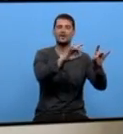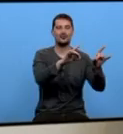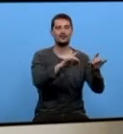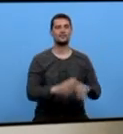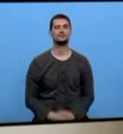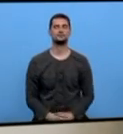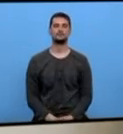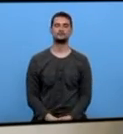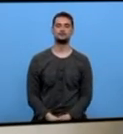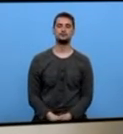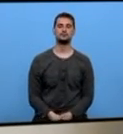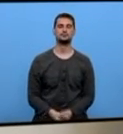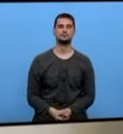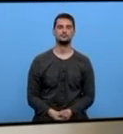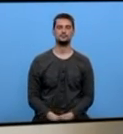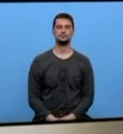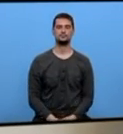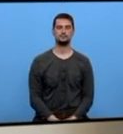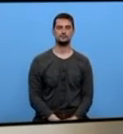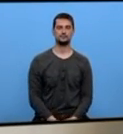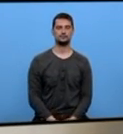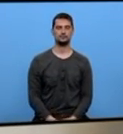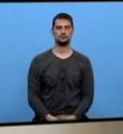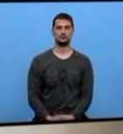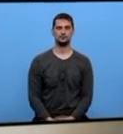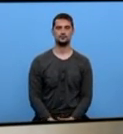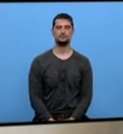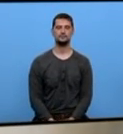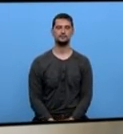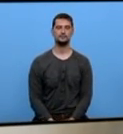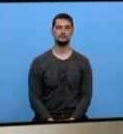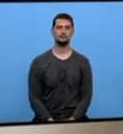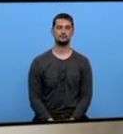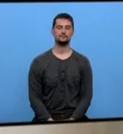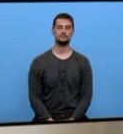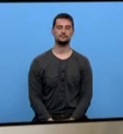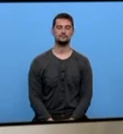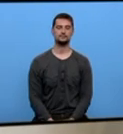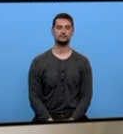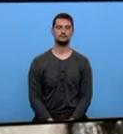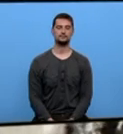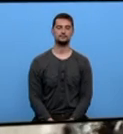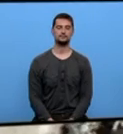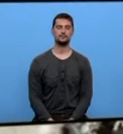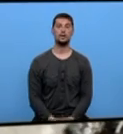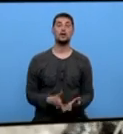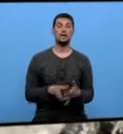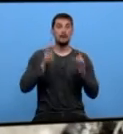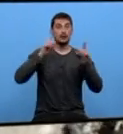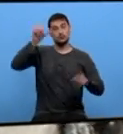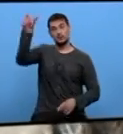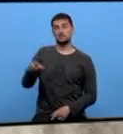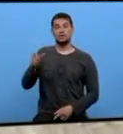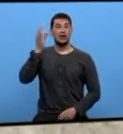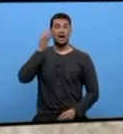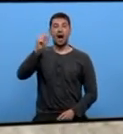un caballo aqui o Quixote un pobito máis arriba e ese alambre que eu le deixía No caso de Abelina que